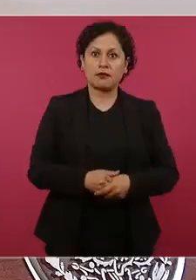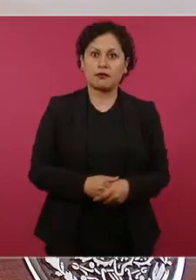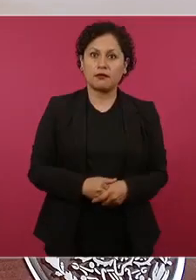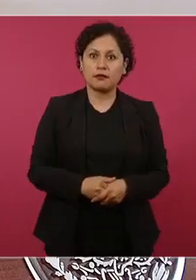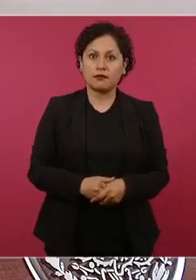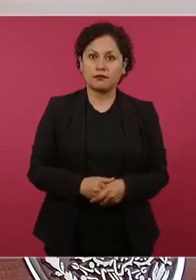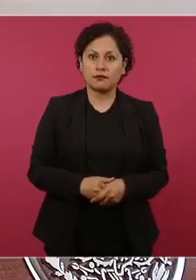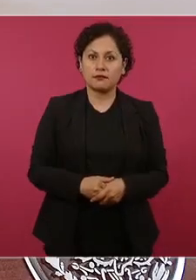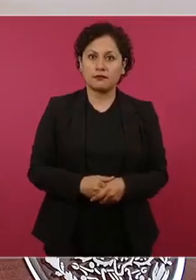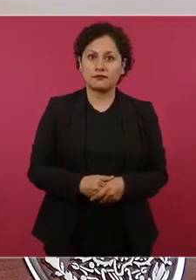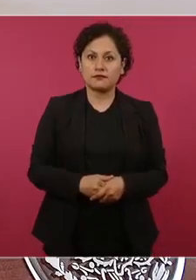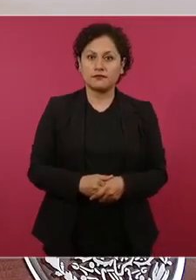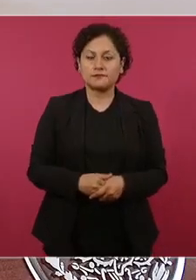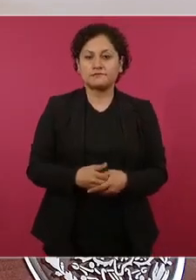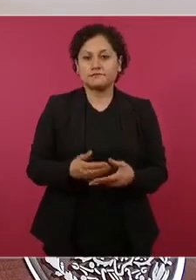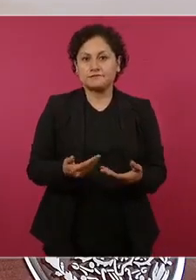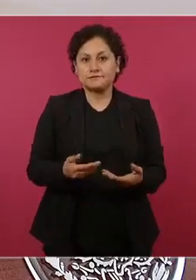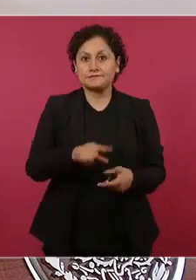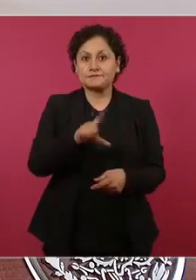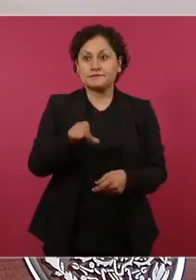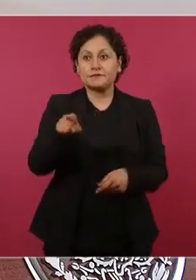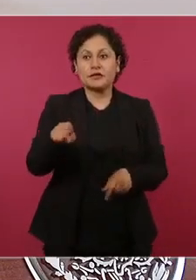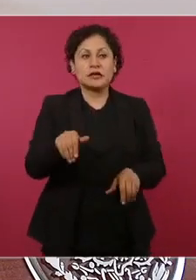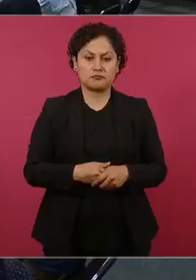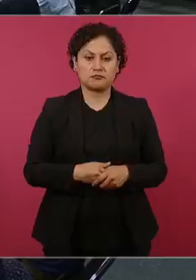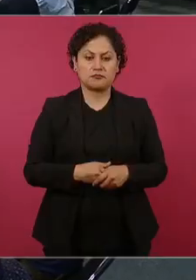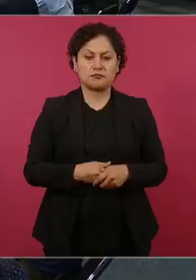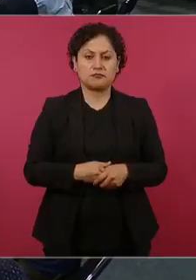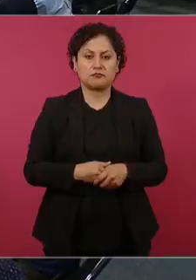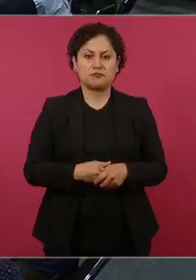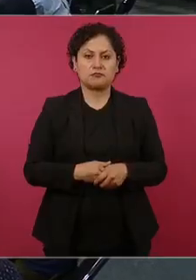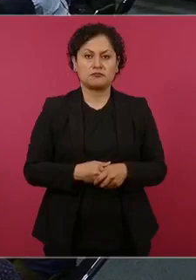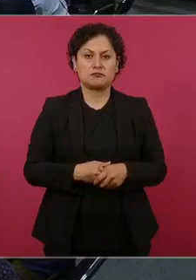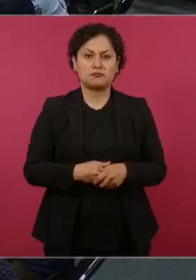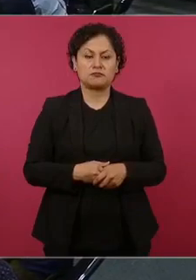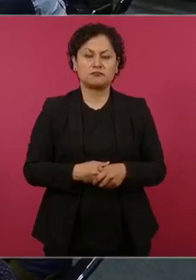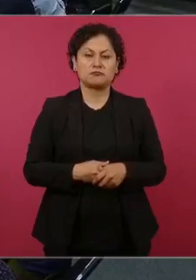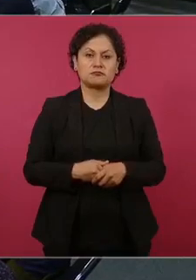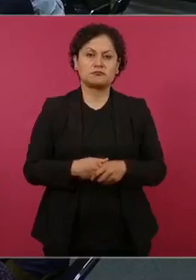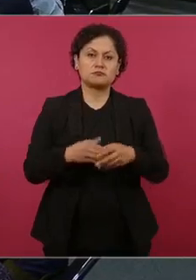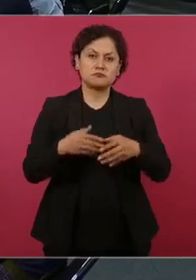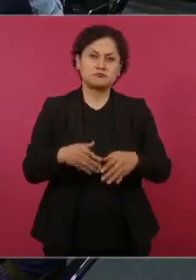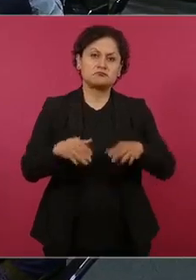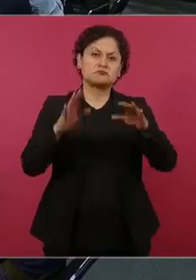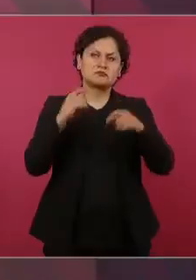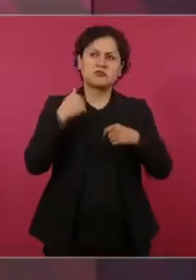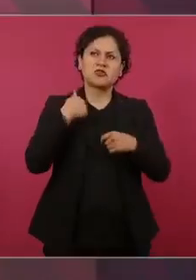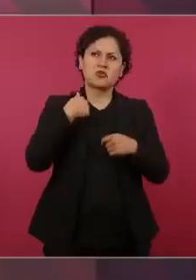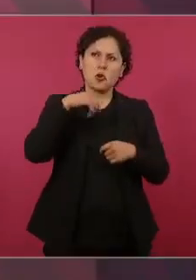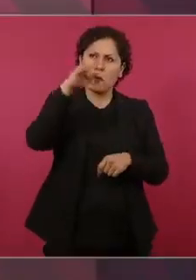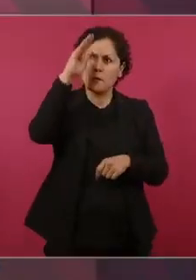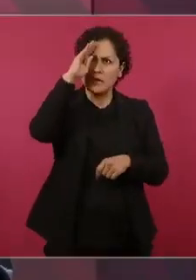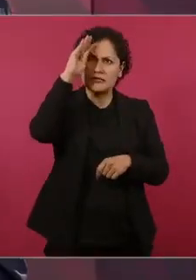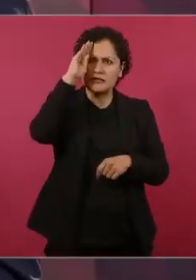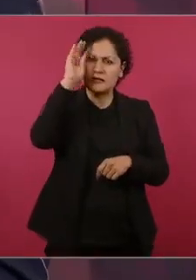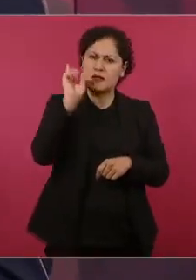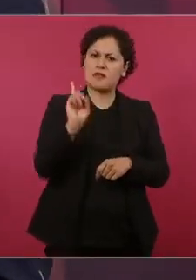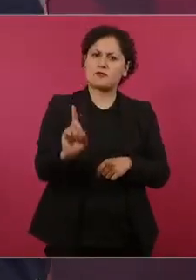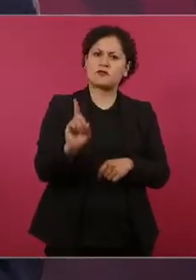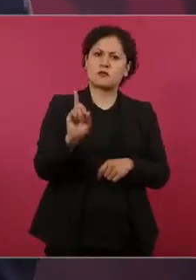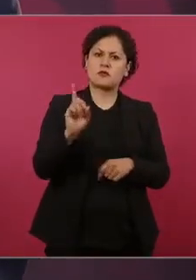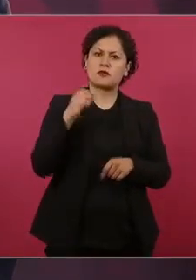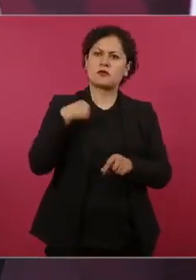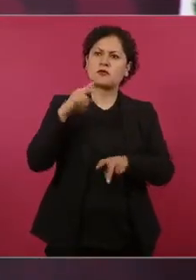se echaron para atrás. Para RTG Noticias, informó Valeria Juárez.